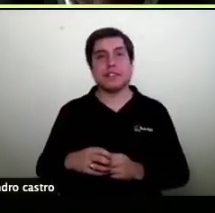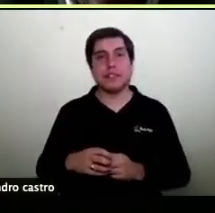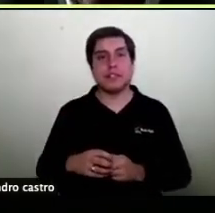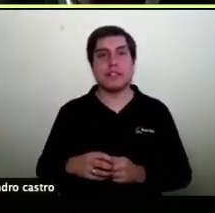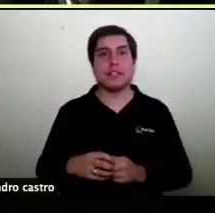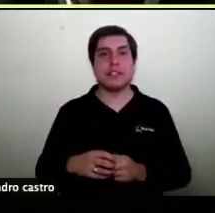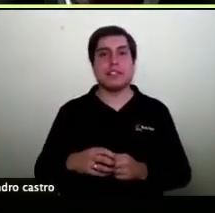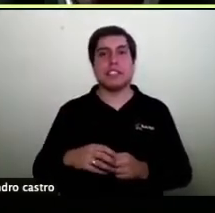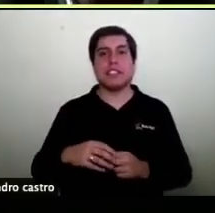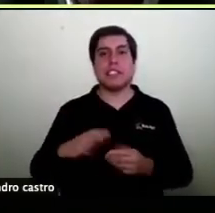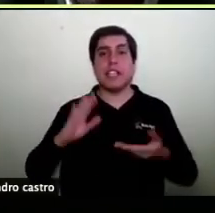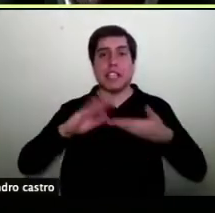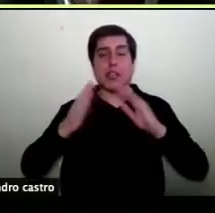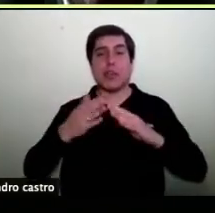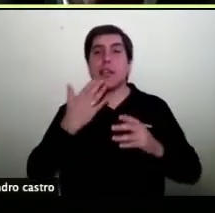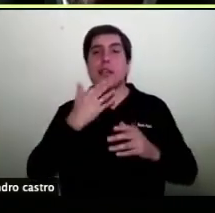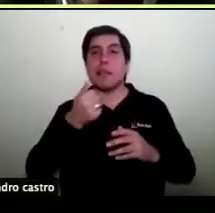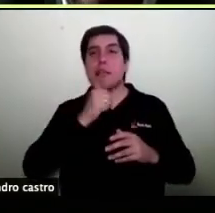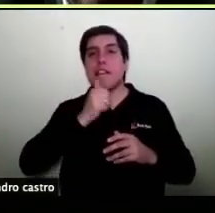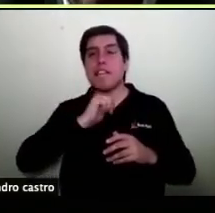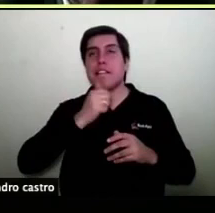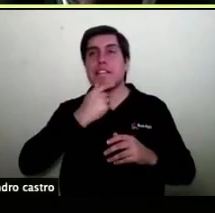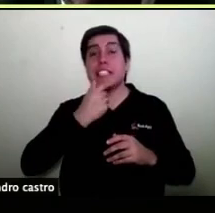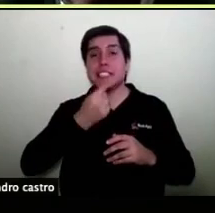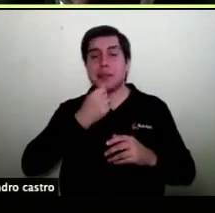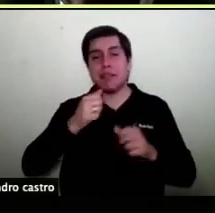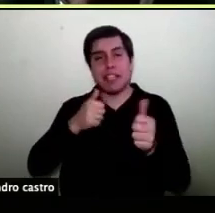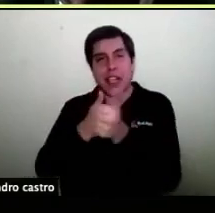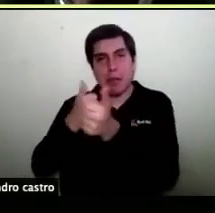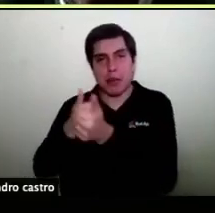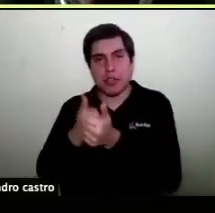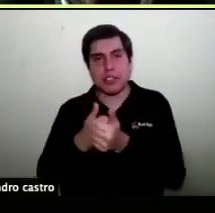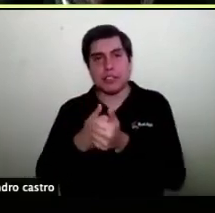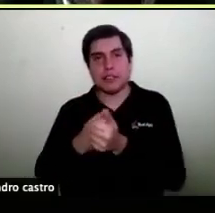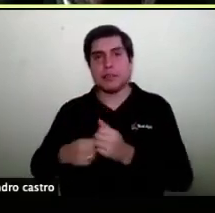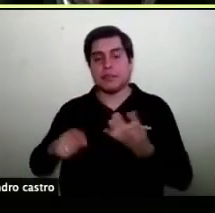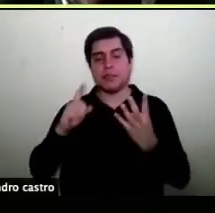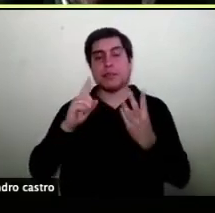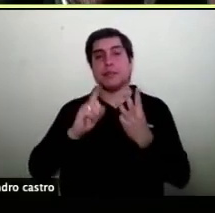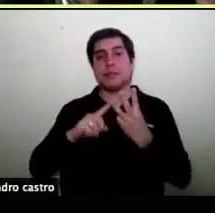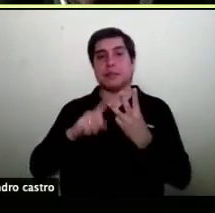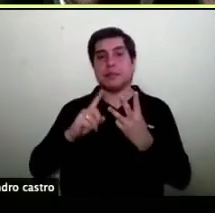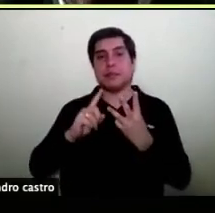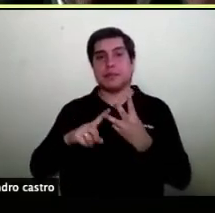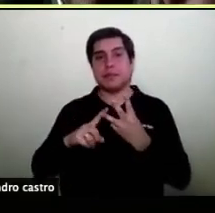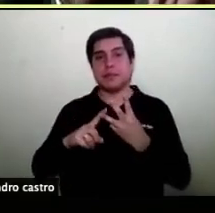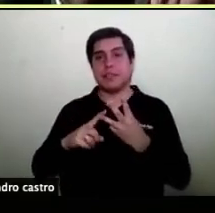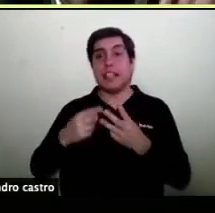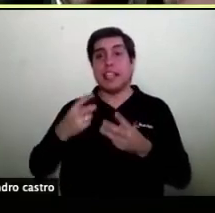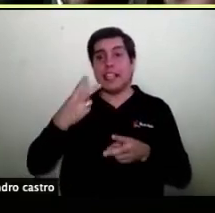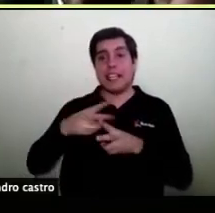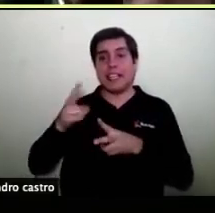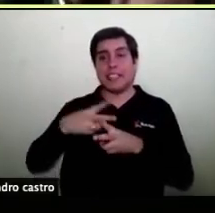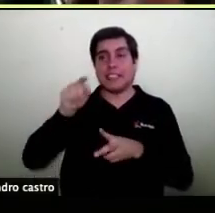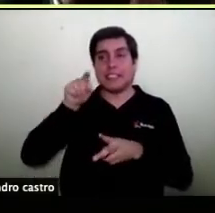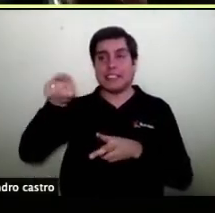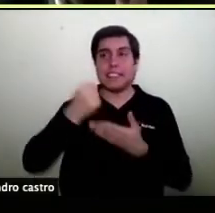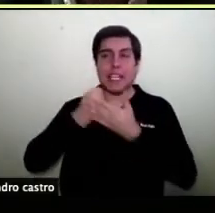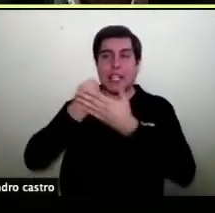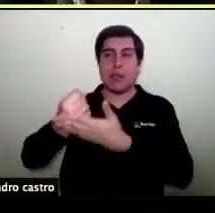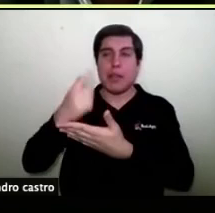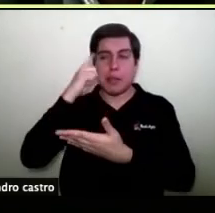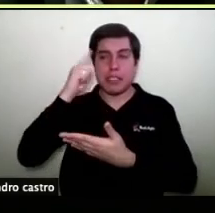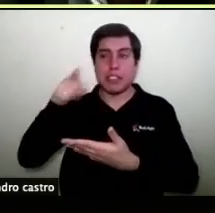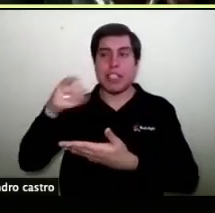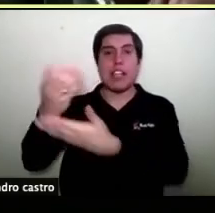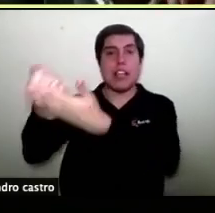conocernos unos a otros y apoyarnos unos a otros y tercero acuérdense siempre de la frase hagamos algo por alguien a cambio de algo